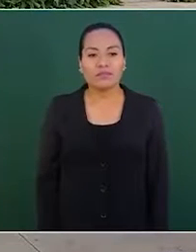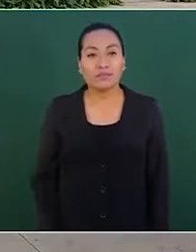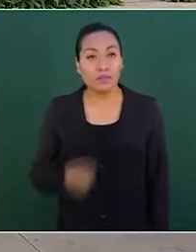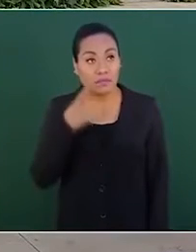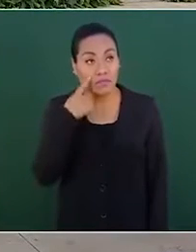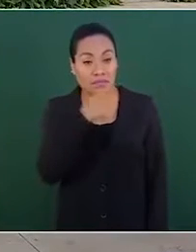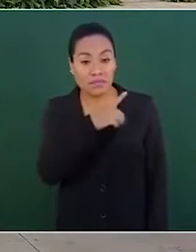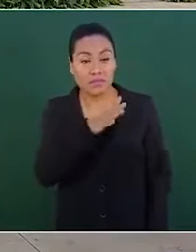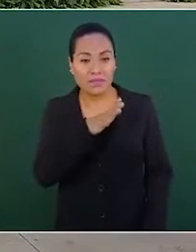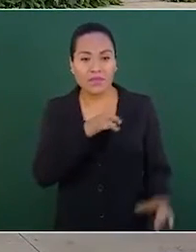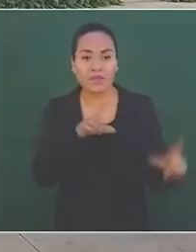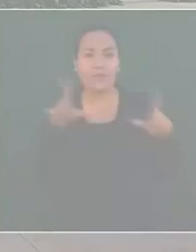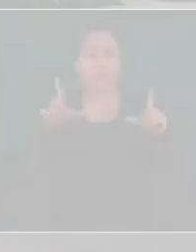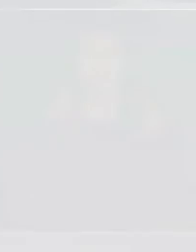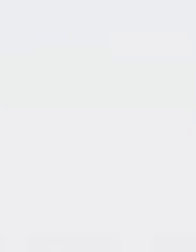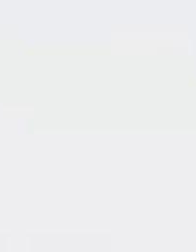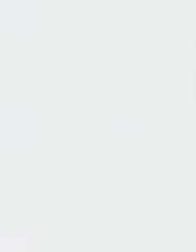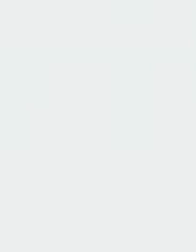del Universal,